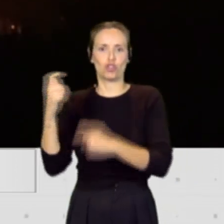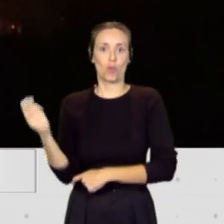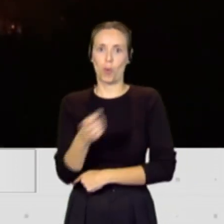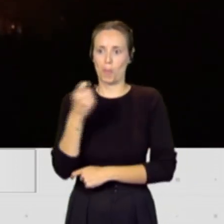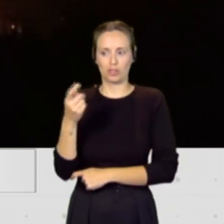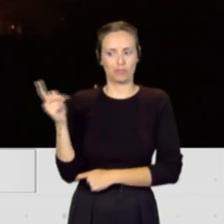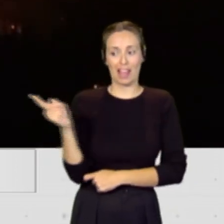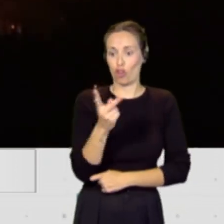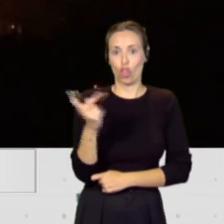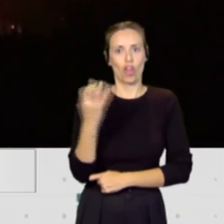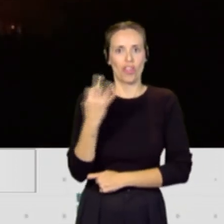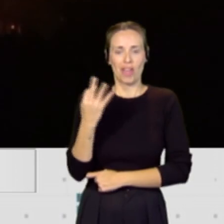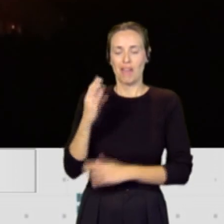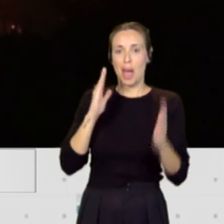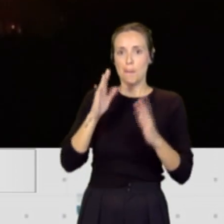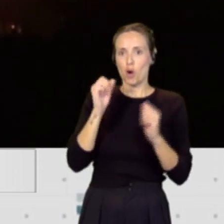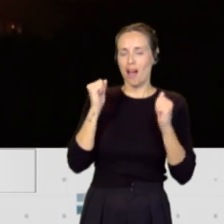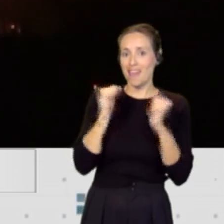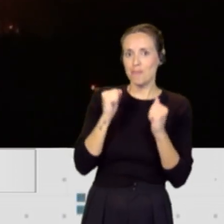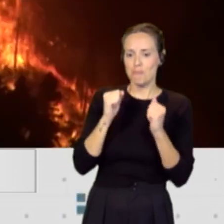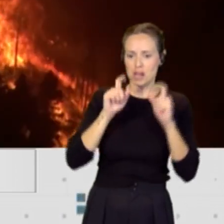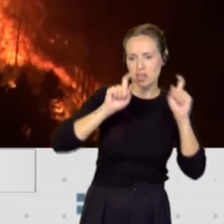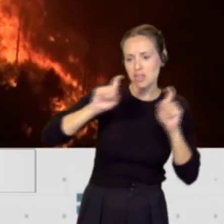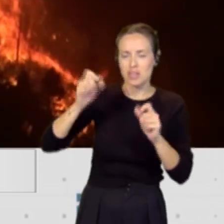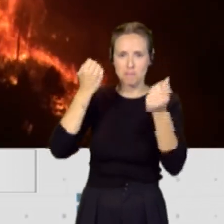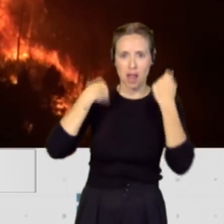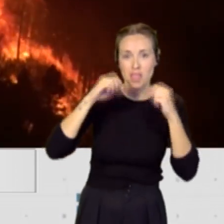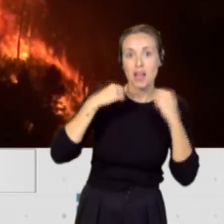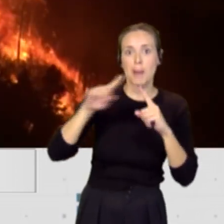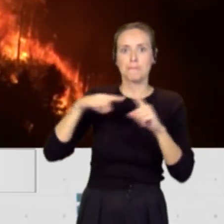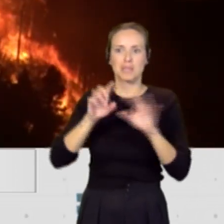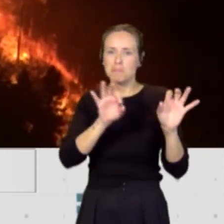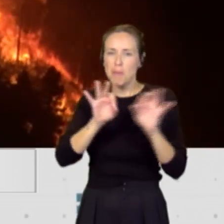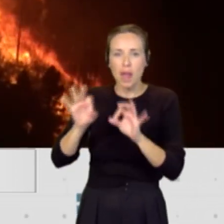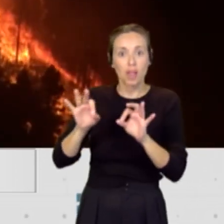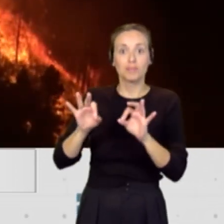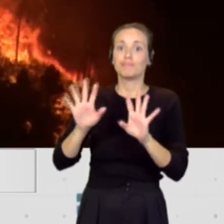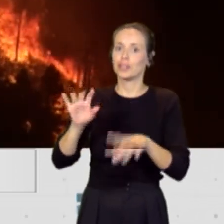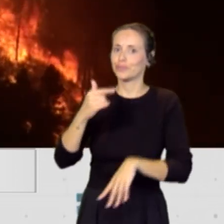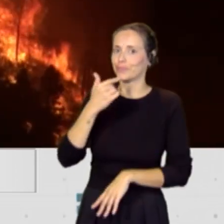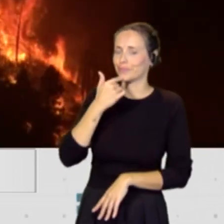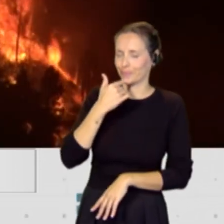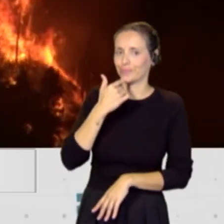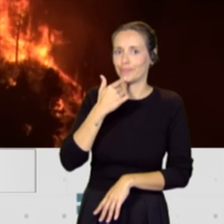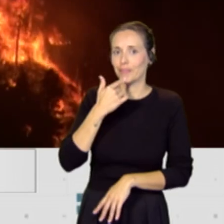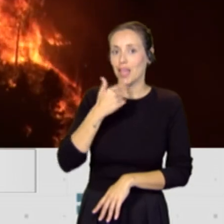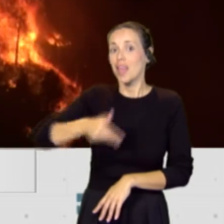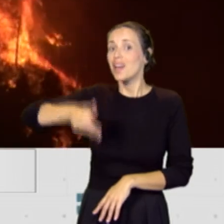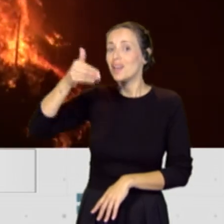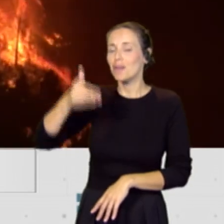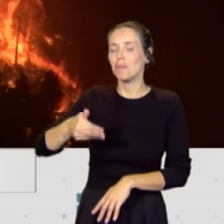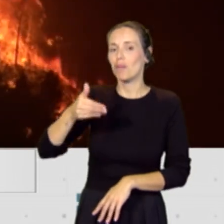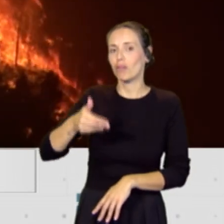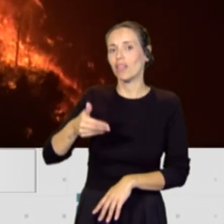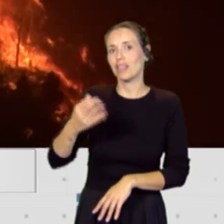durante todo el invierno y todas las actuaciones de prevención han sido intensas, pero también hay que decir, Estivalis, que es muy importante todo el trabajo,